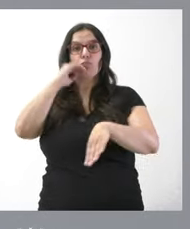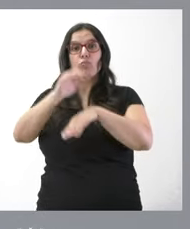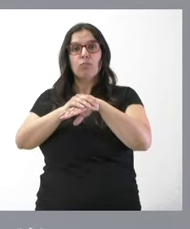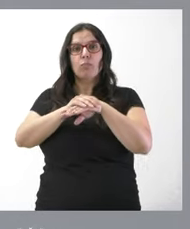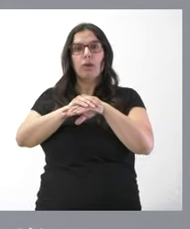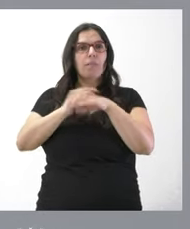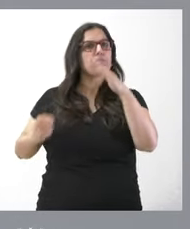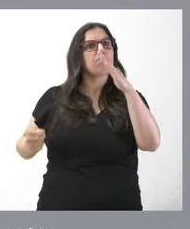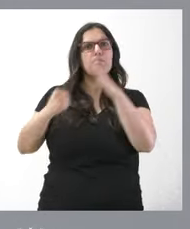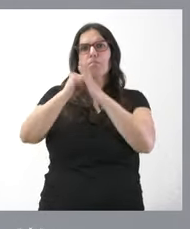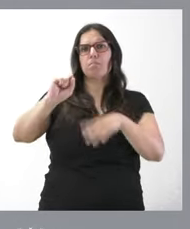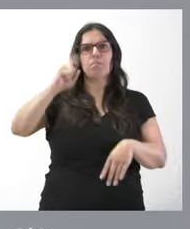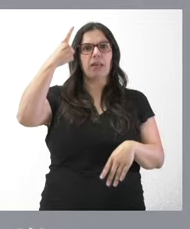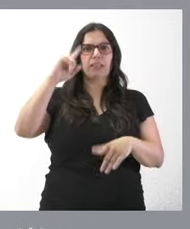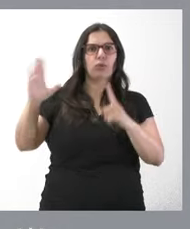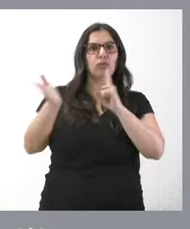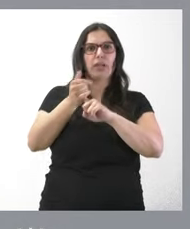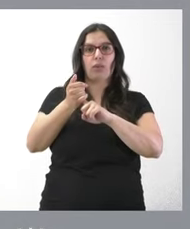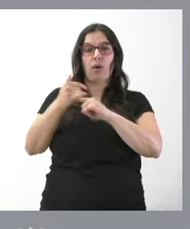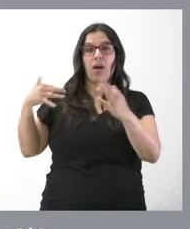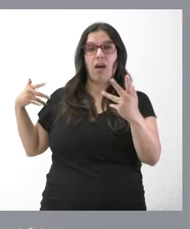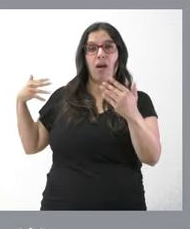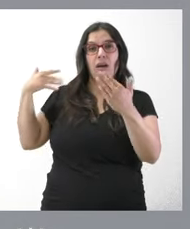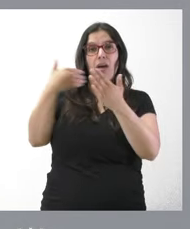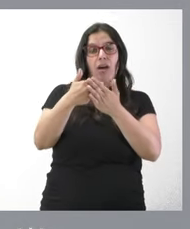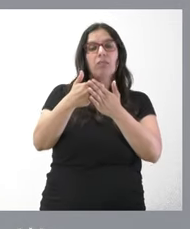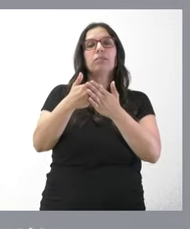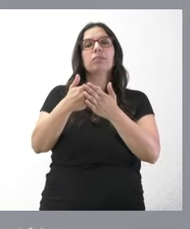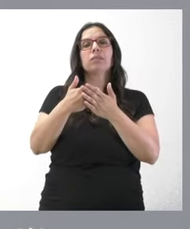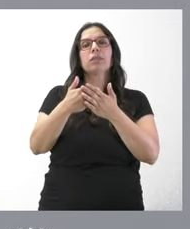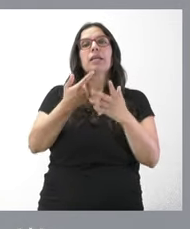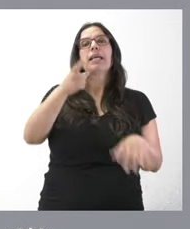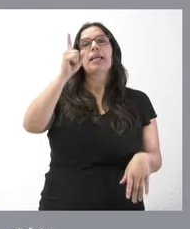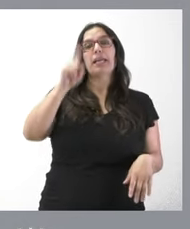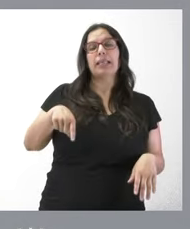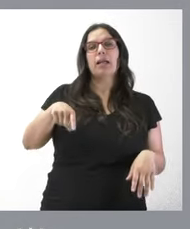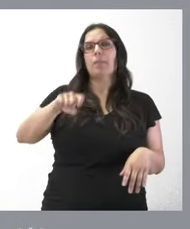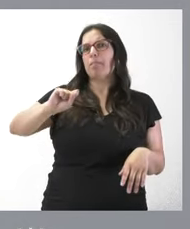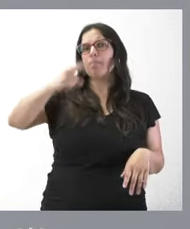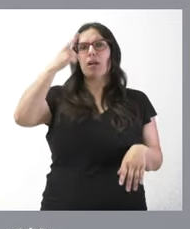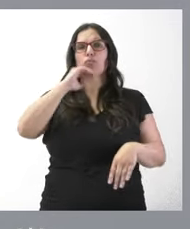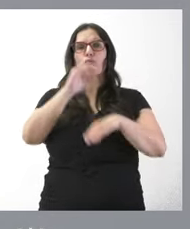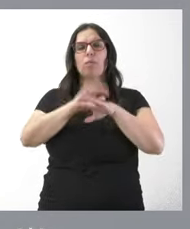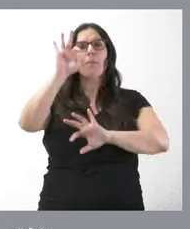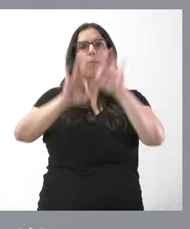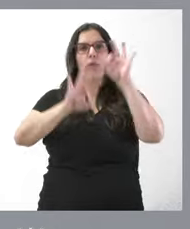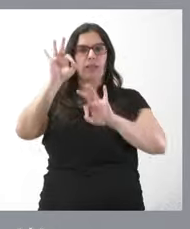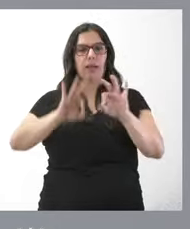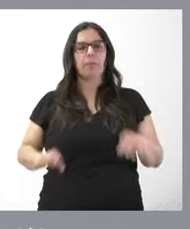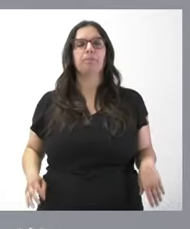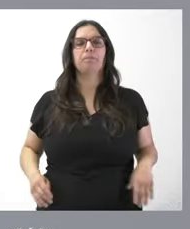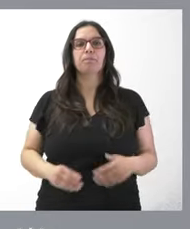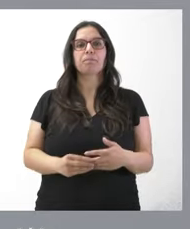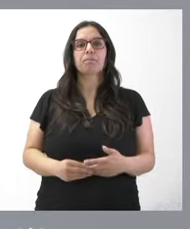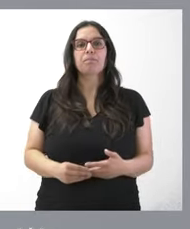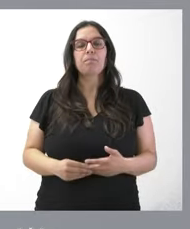puso en marcha este programa de inversiones prioritarias en Castilla y León y, a su vez, también es el más alto en términos de porcentaje de ejecución. Y ello,